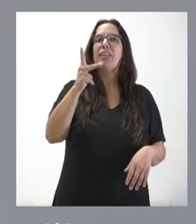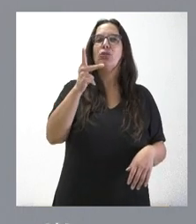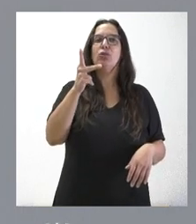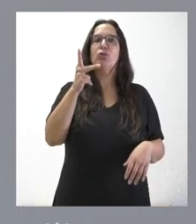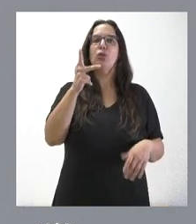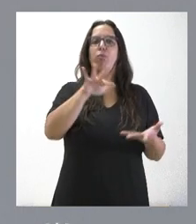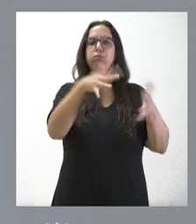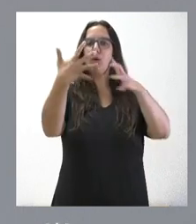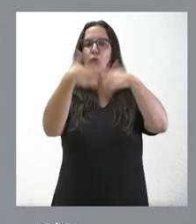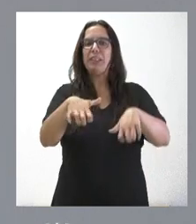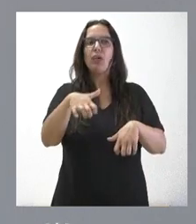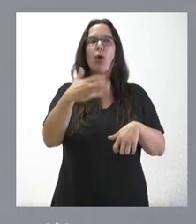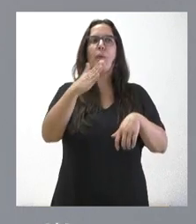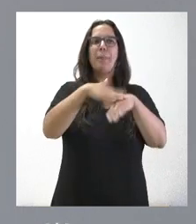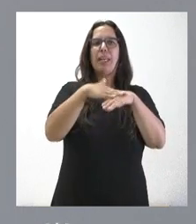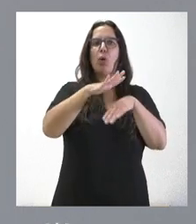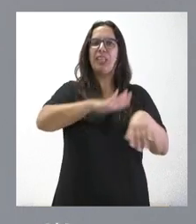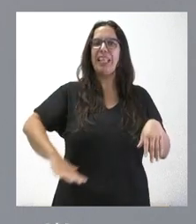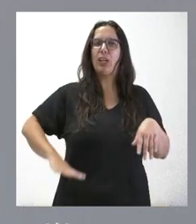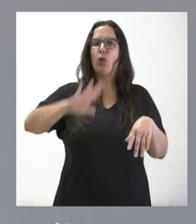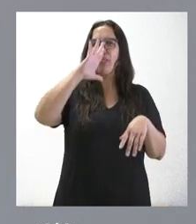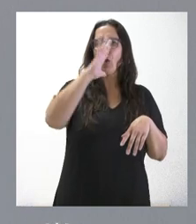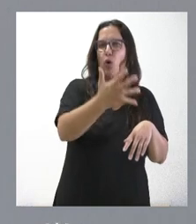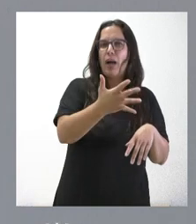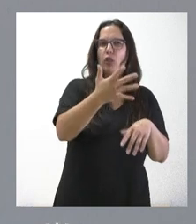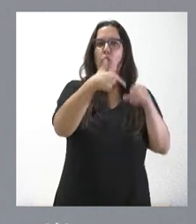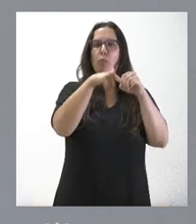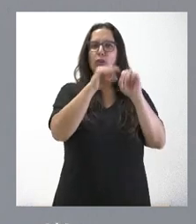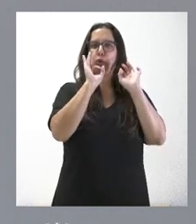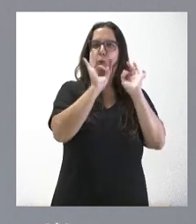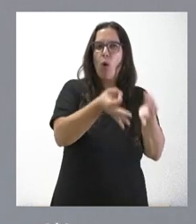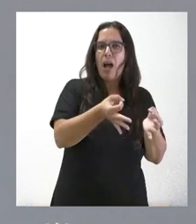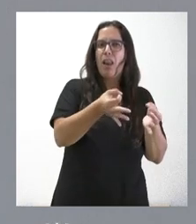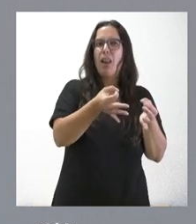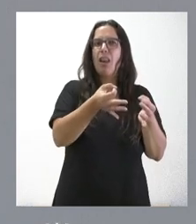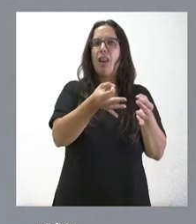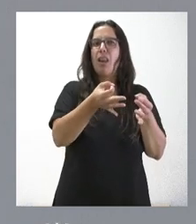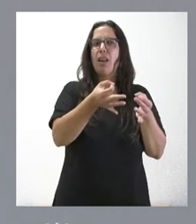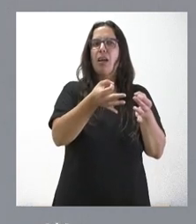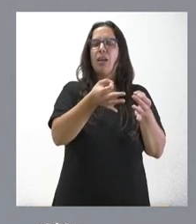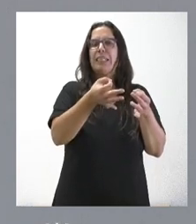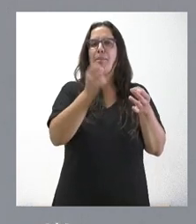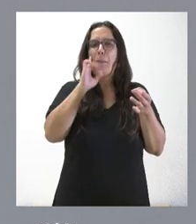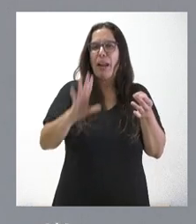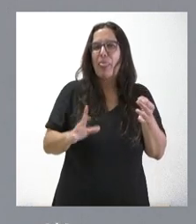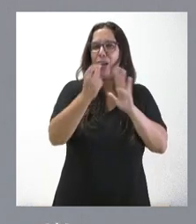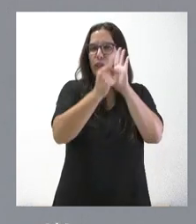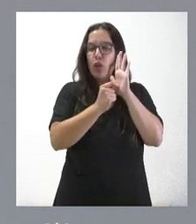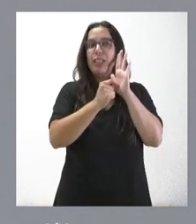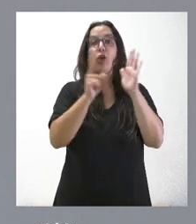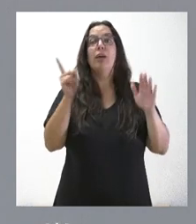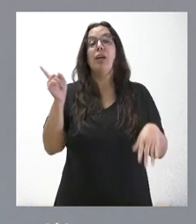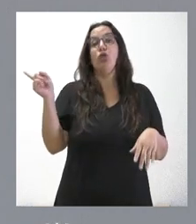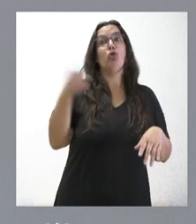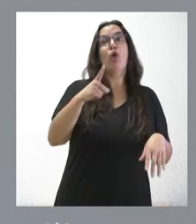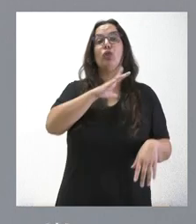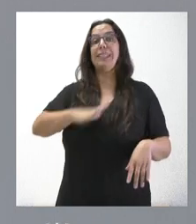opción hay que estar al menos cinco años ocupando el mismo puesto de trabajo en calidad de interinos. Por tanto, no todas las personas que sean